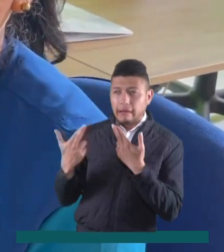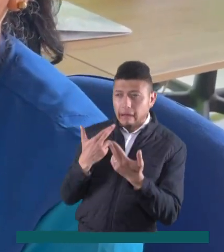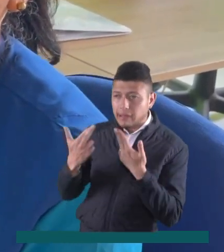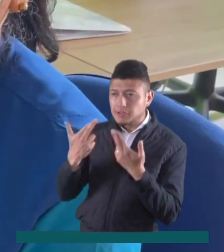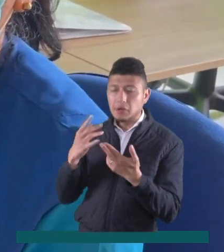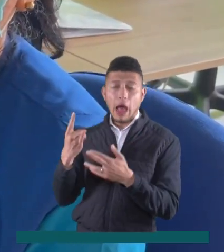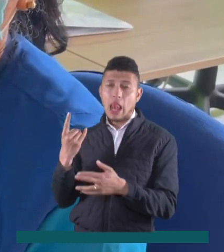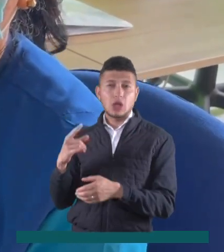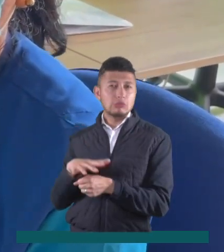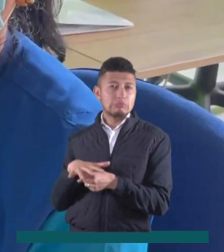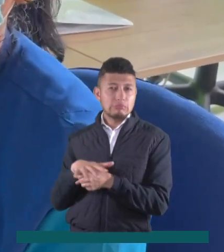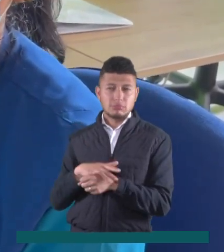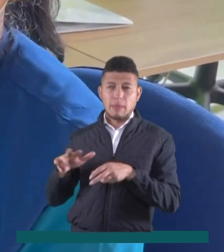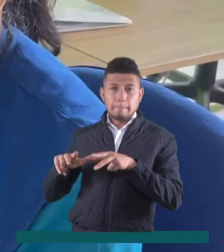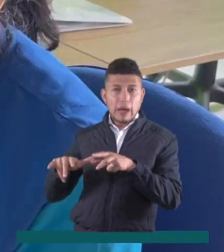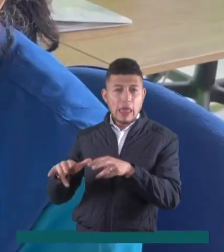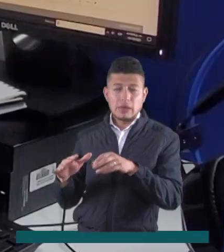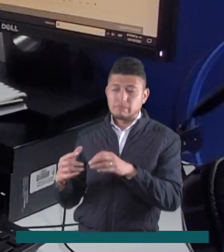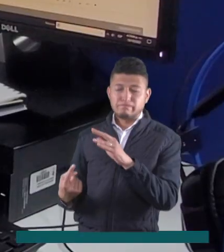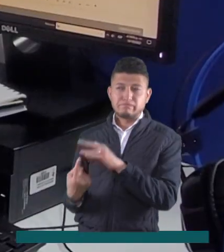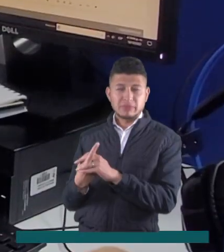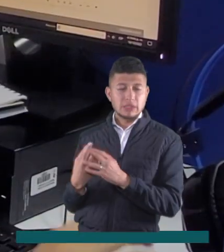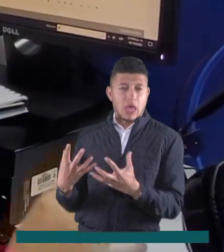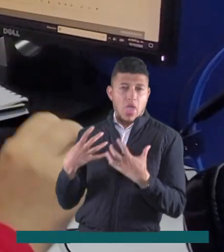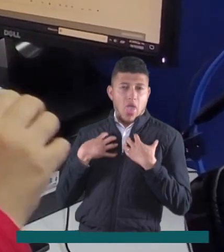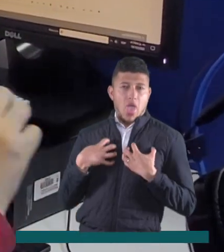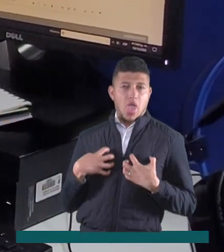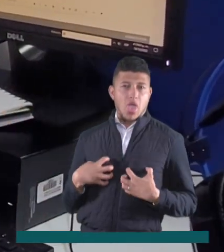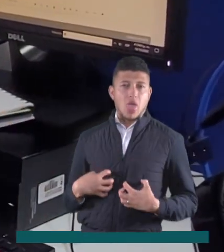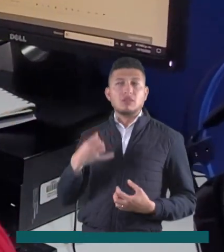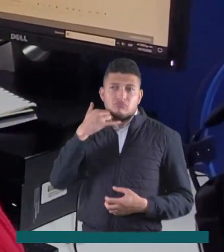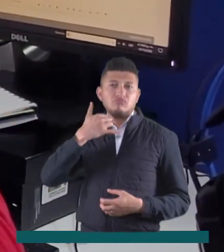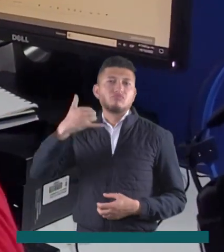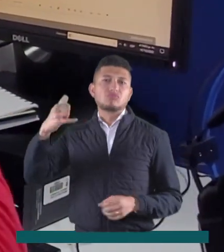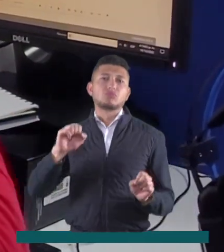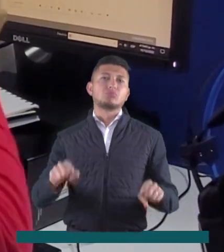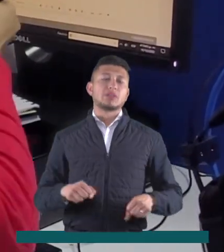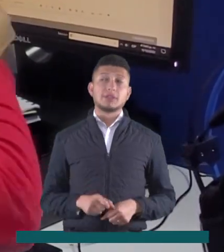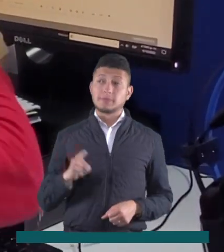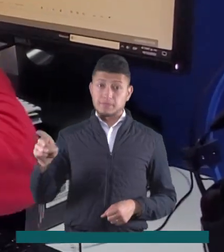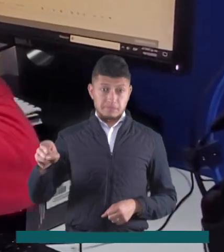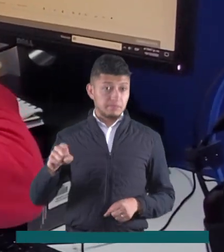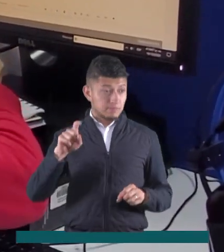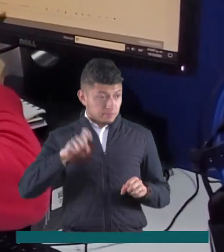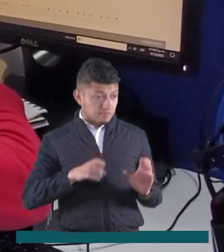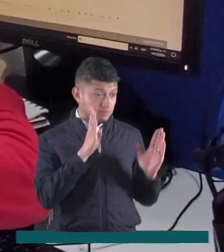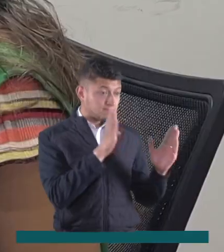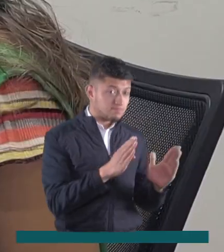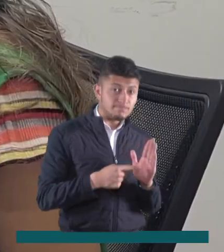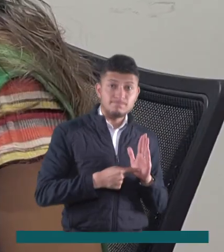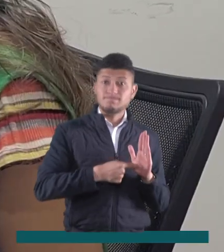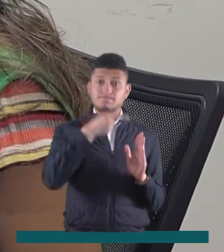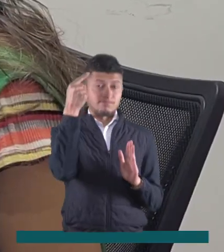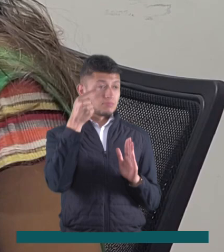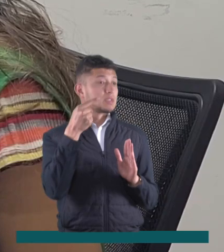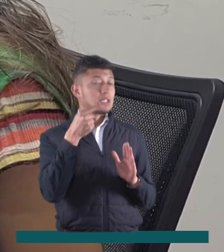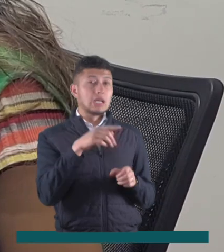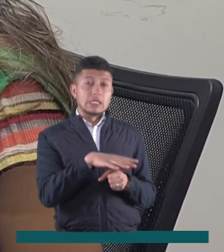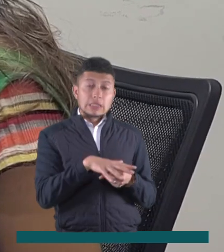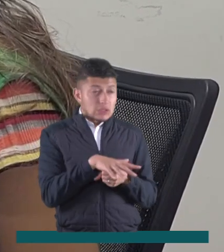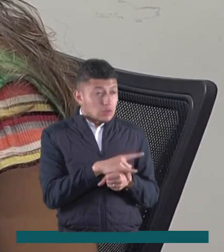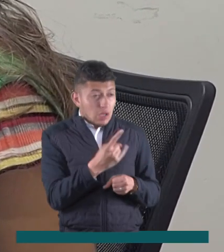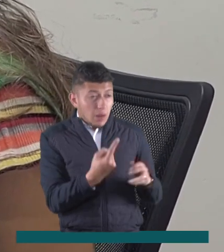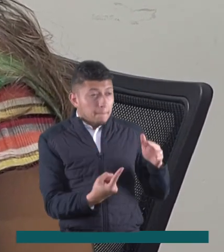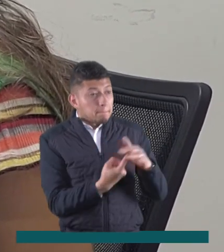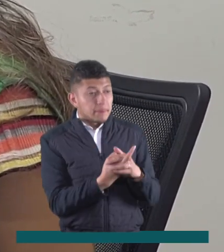interpersonales, de pareja. La ruta de apoyo emocional tiene el objetivo de atender los casos de manera inmediata así que haya lugar a